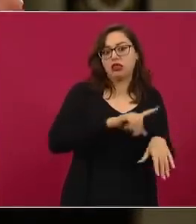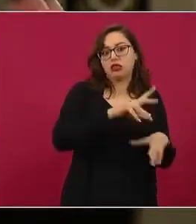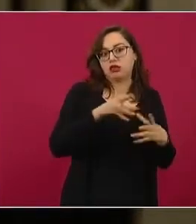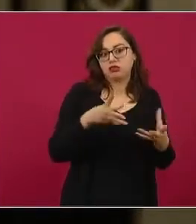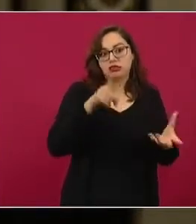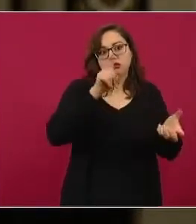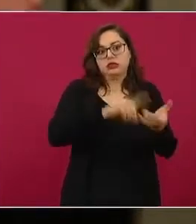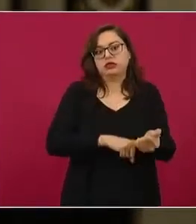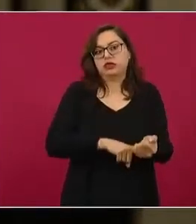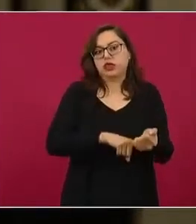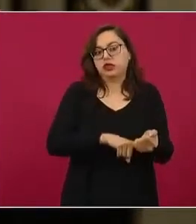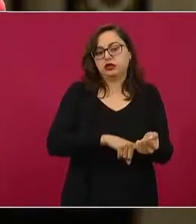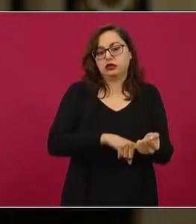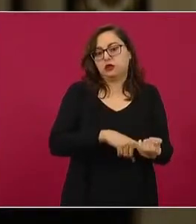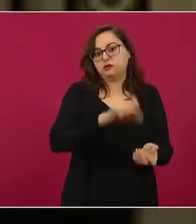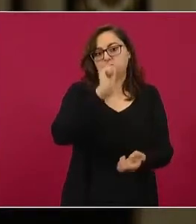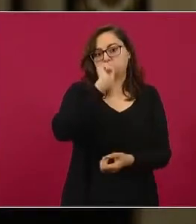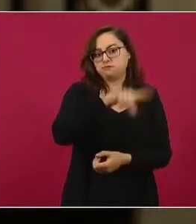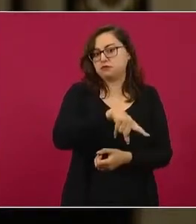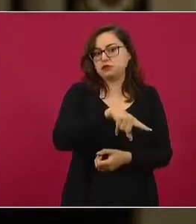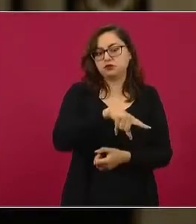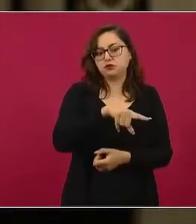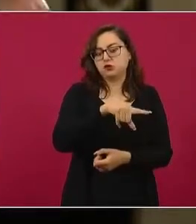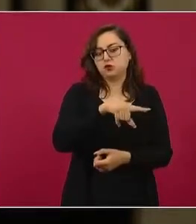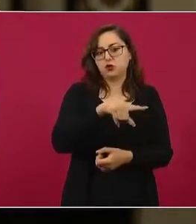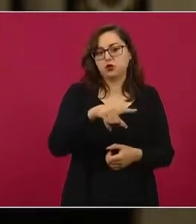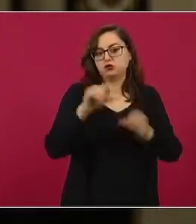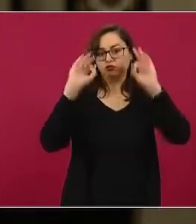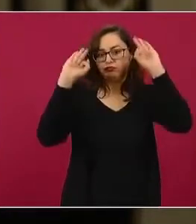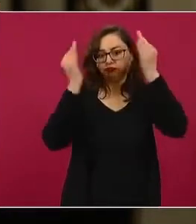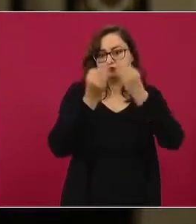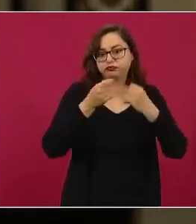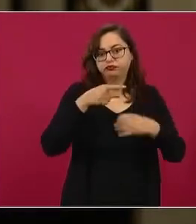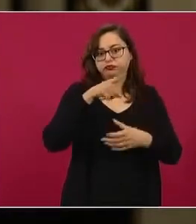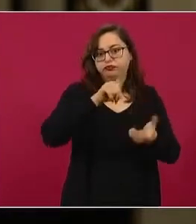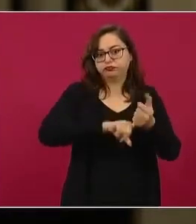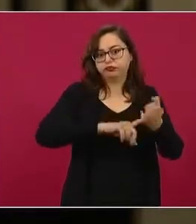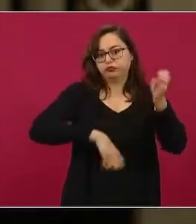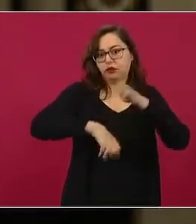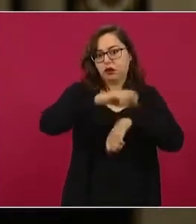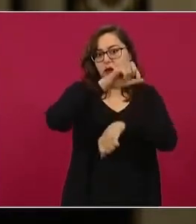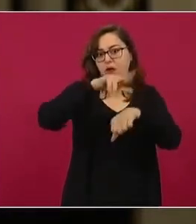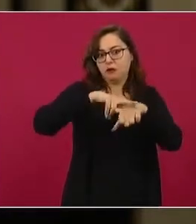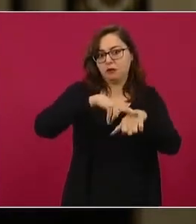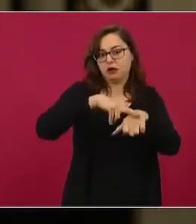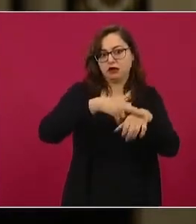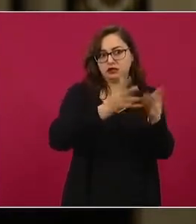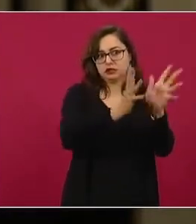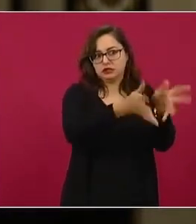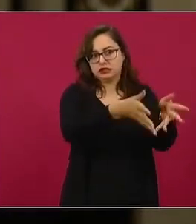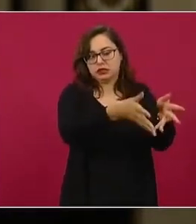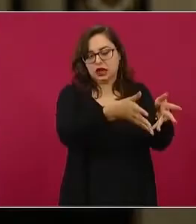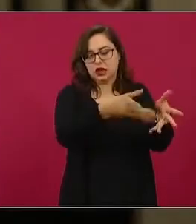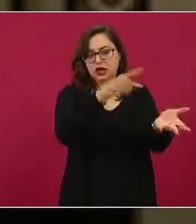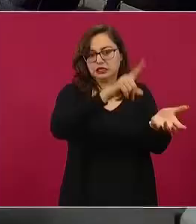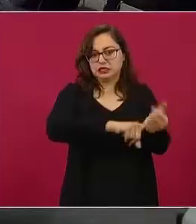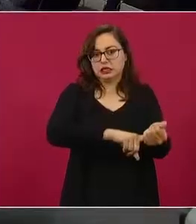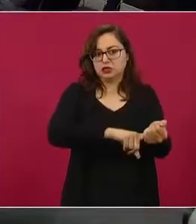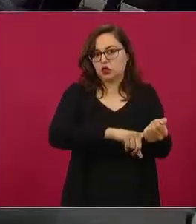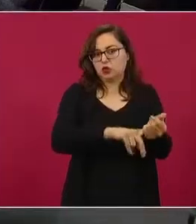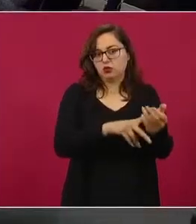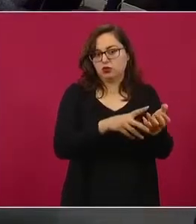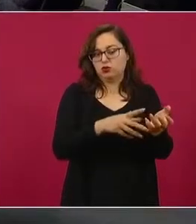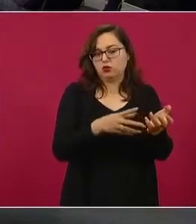parte de la propia cancillería, me refiero a las tareas propias de la estructura con la que cuenta esta cancillería.